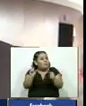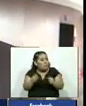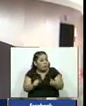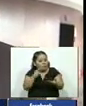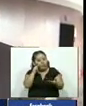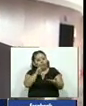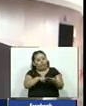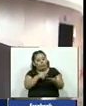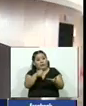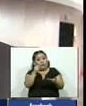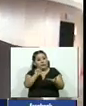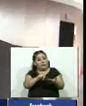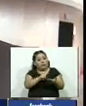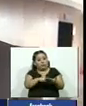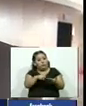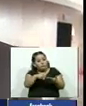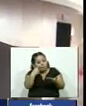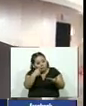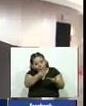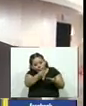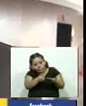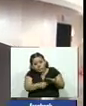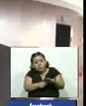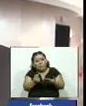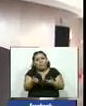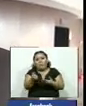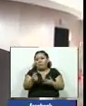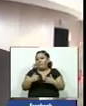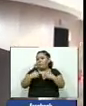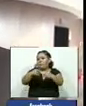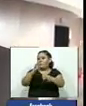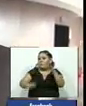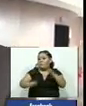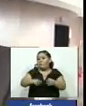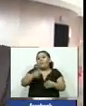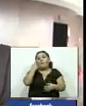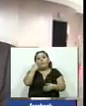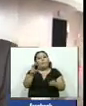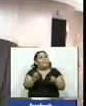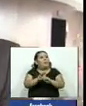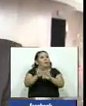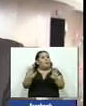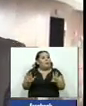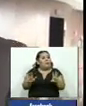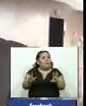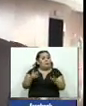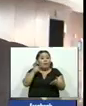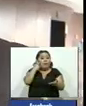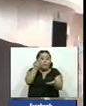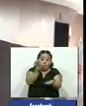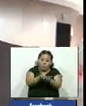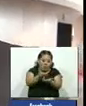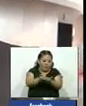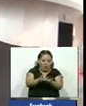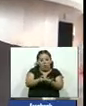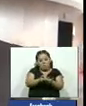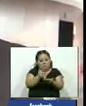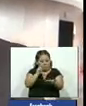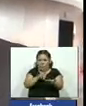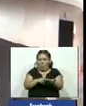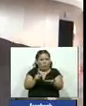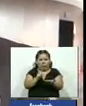valorar en la eventual vista pública que está por celebrarse y obviamente verificar que toda la prueba que no es pertinente no se